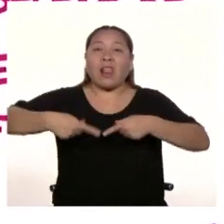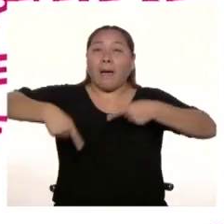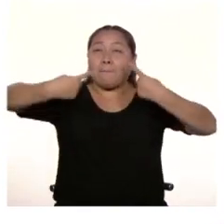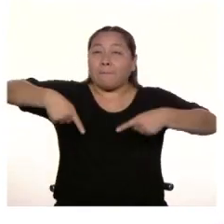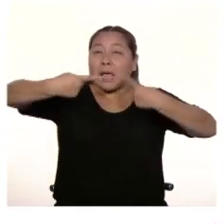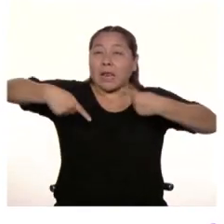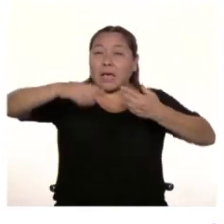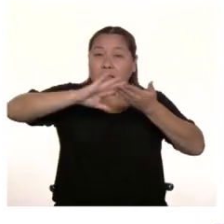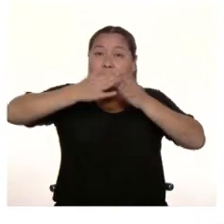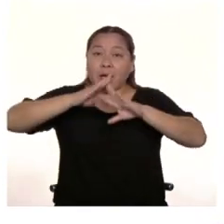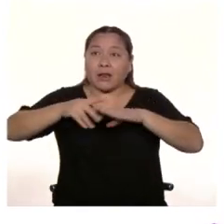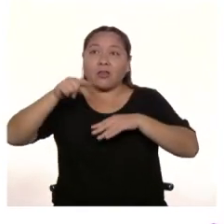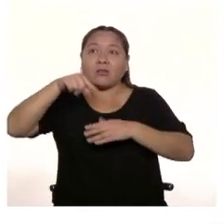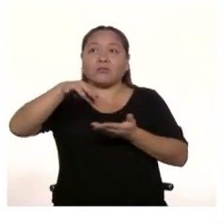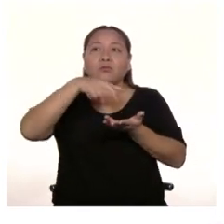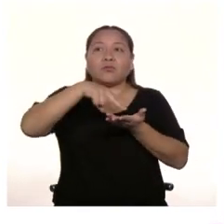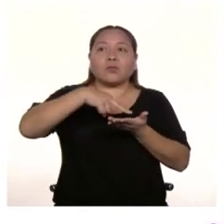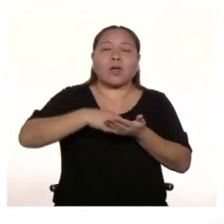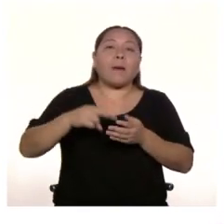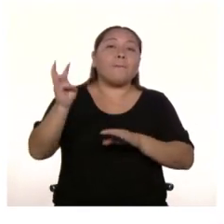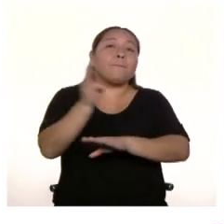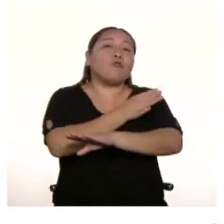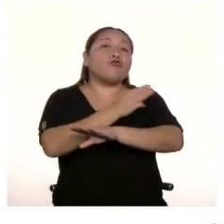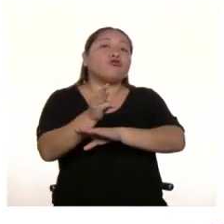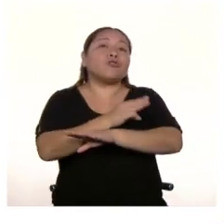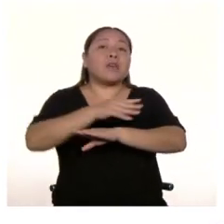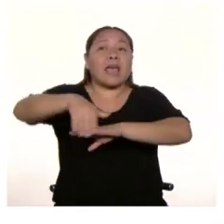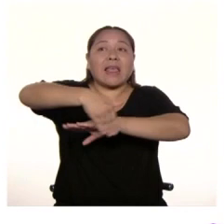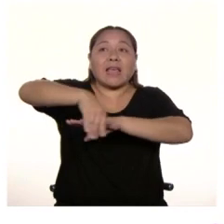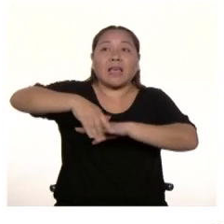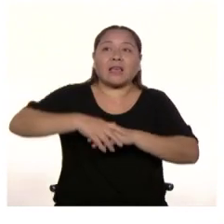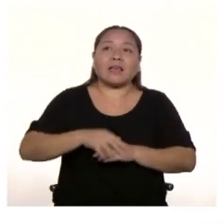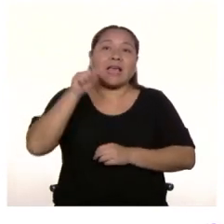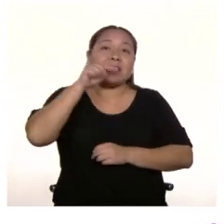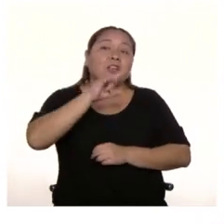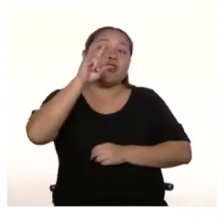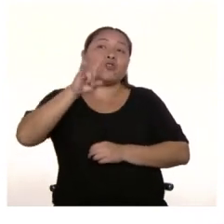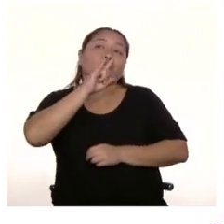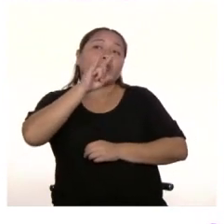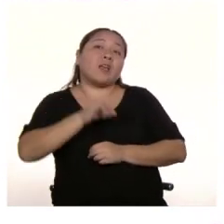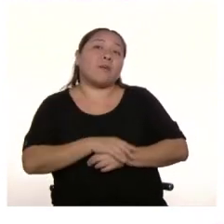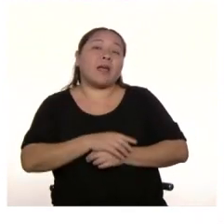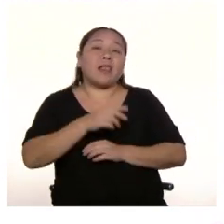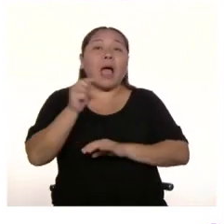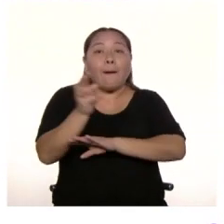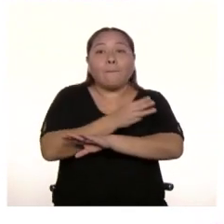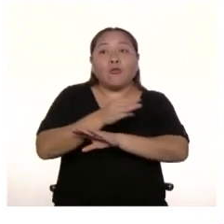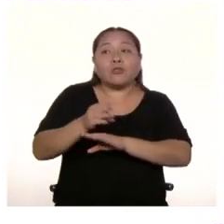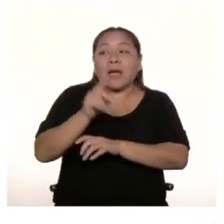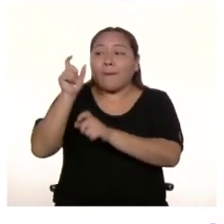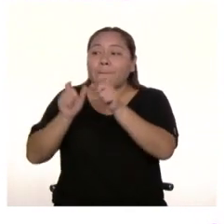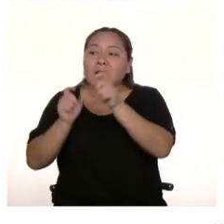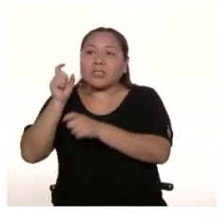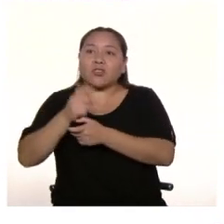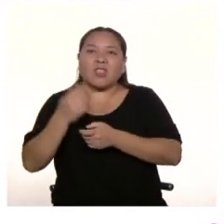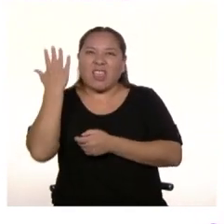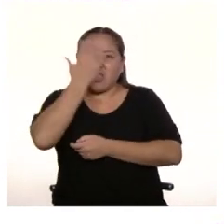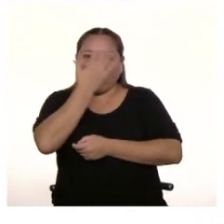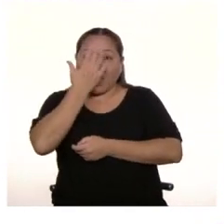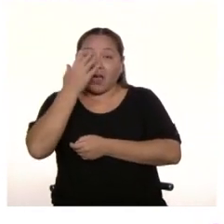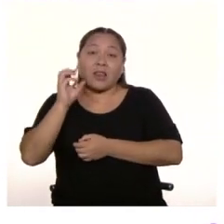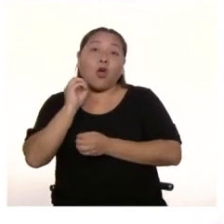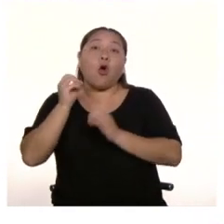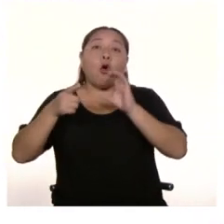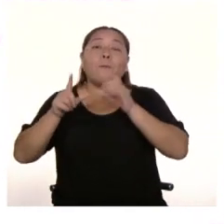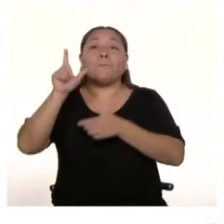baile. Música urbana. En Estados Unidos se usaba este término para la música que hacían las personas afroamericanas o